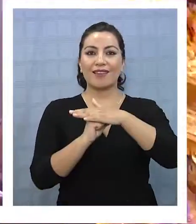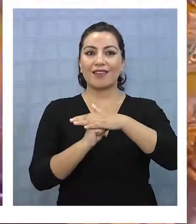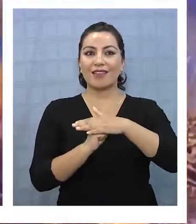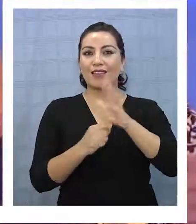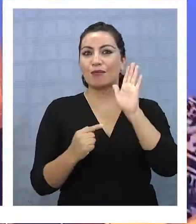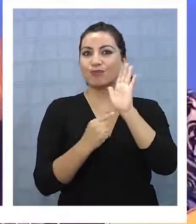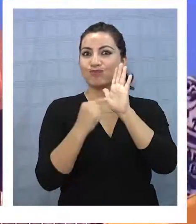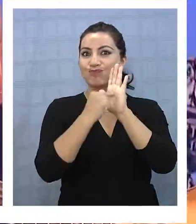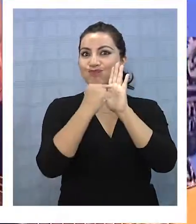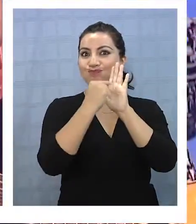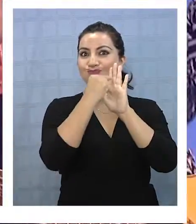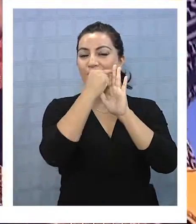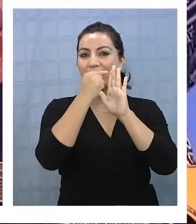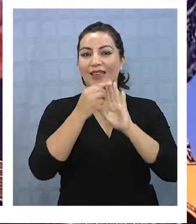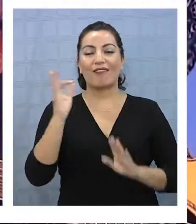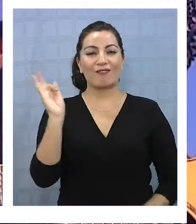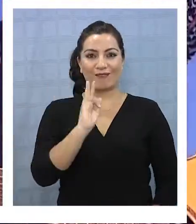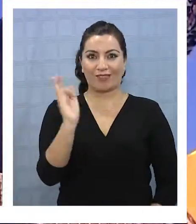cada febrero.